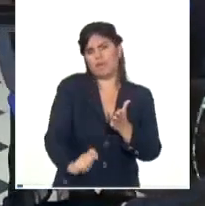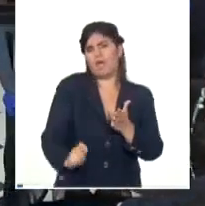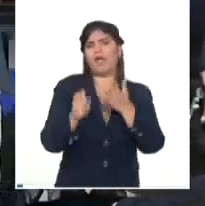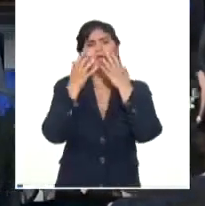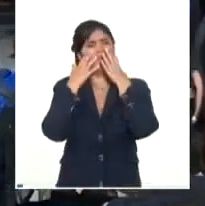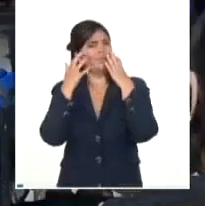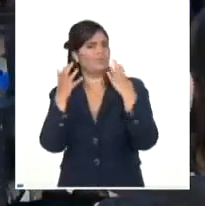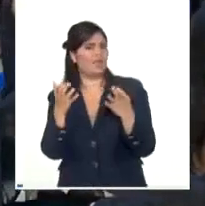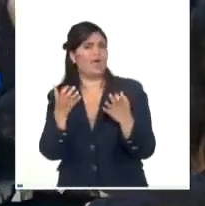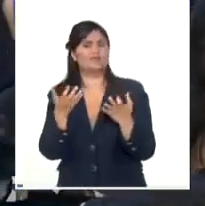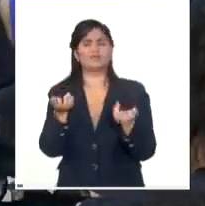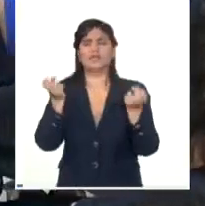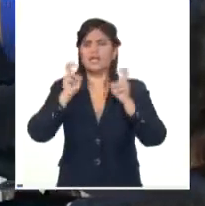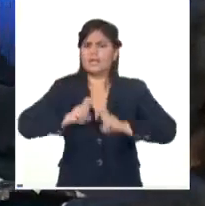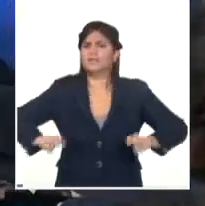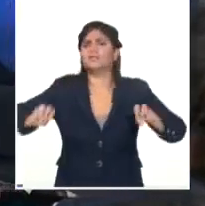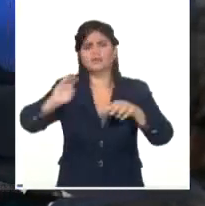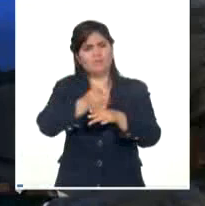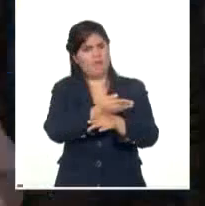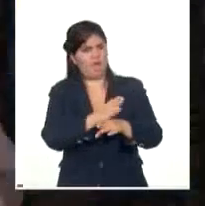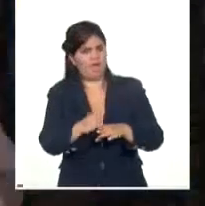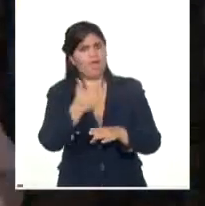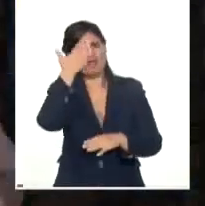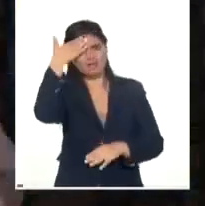científicos cubanos y estadounidenses.